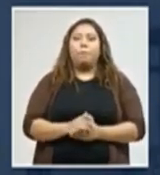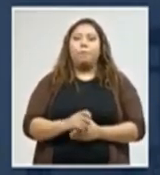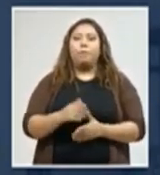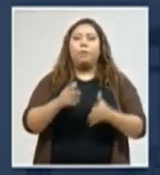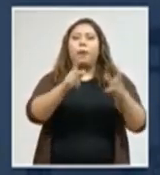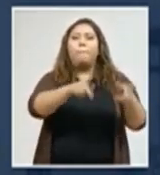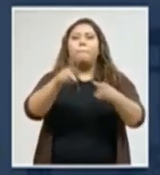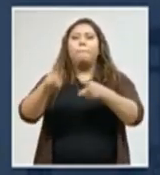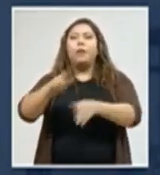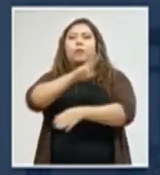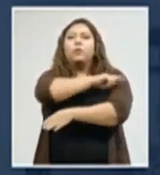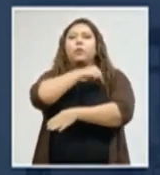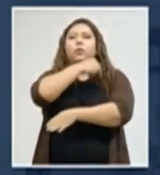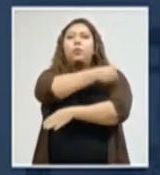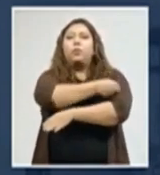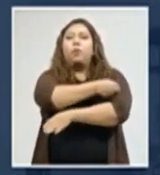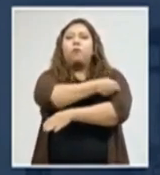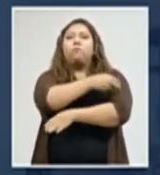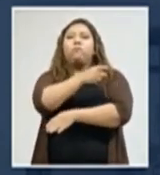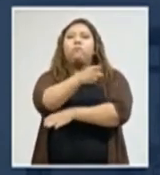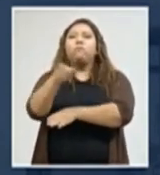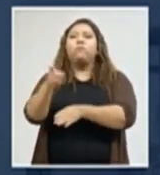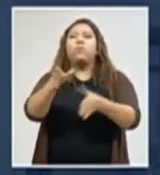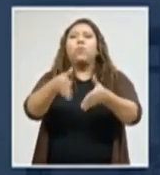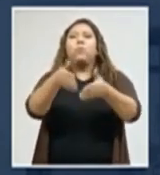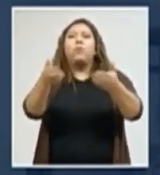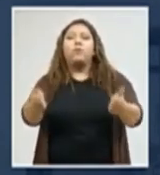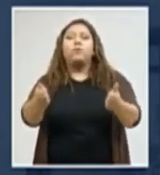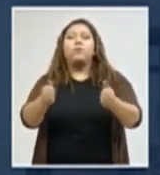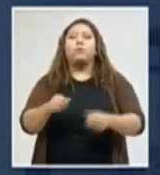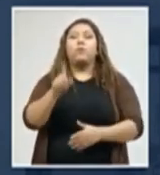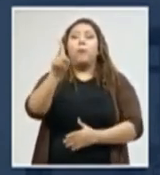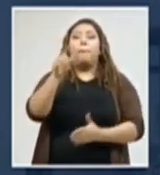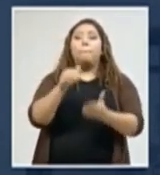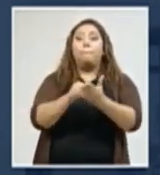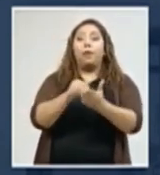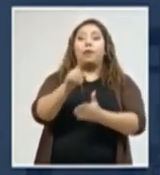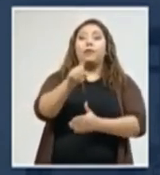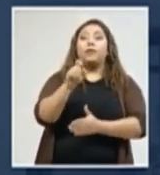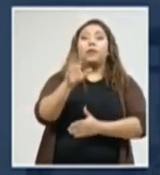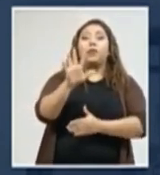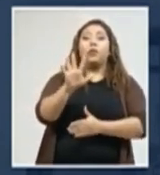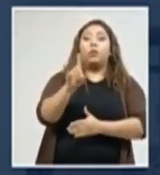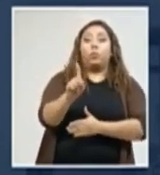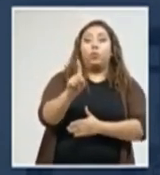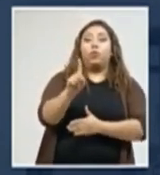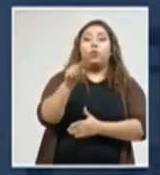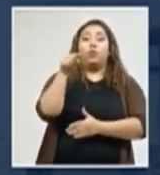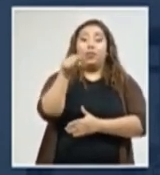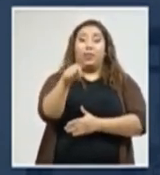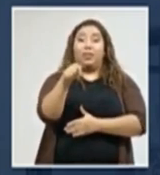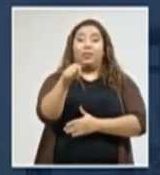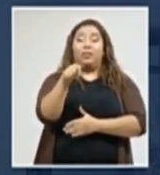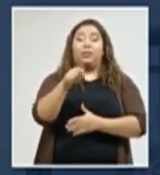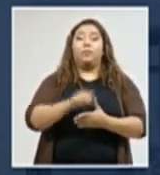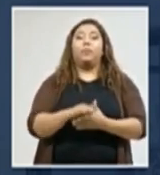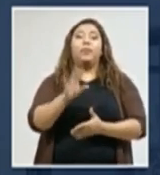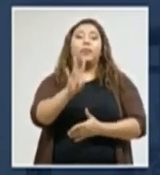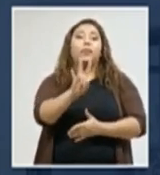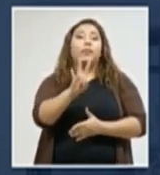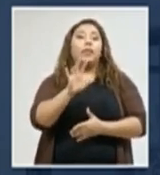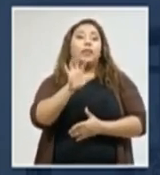de pacientes hospitalizados a nivel nacional, tenemos un total de 1,151. de estos, tenemos